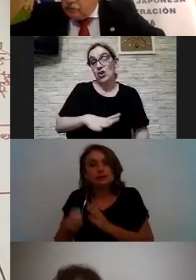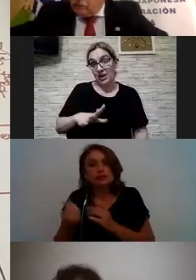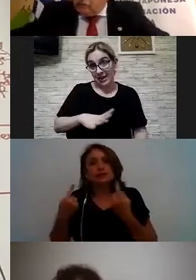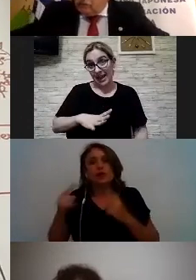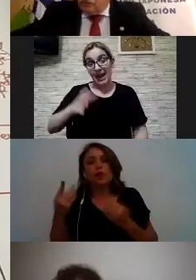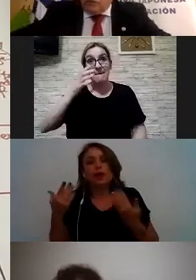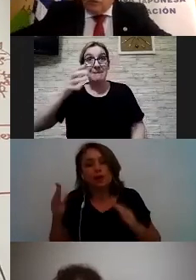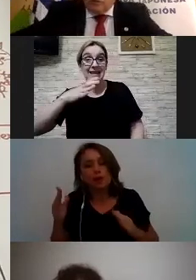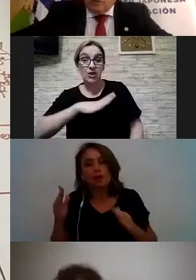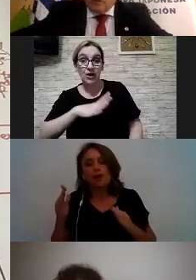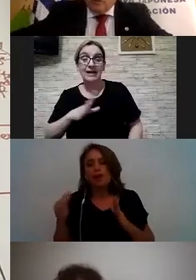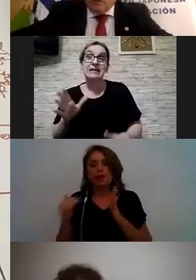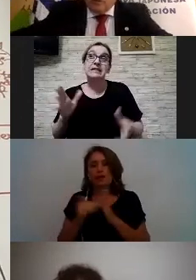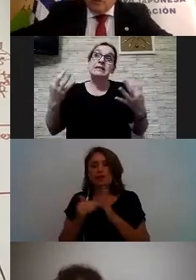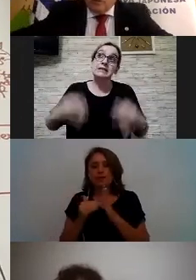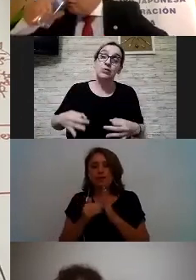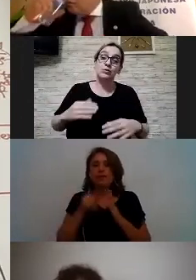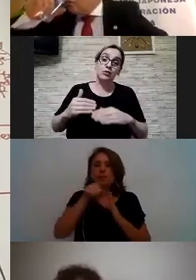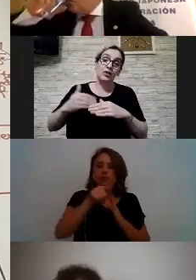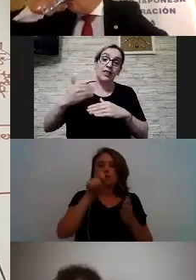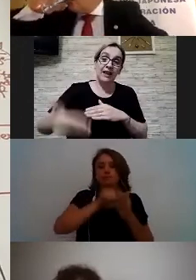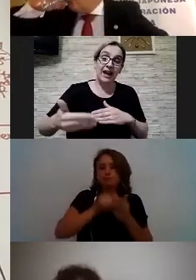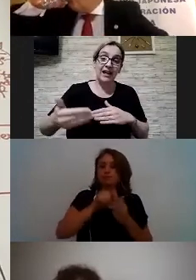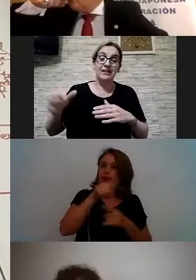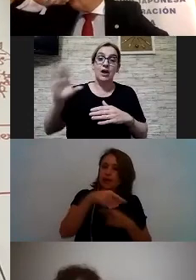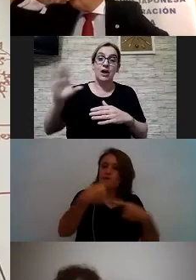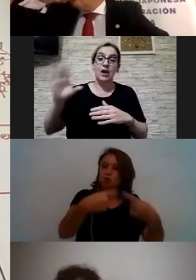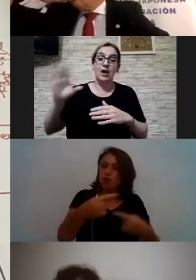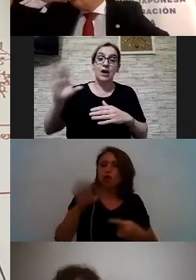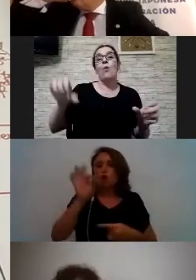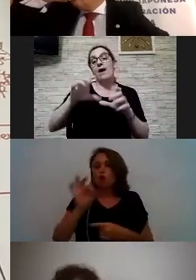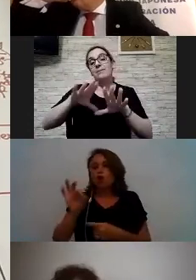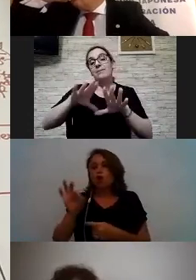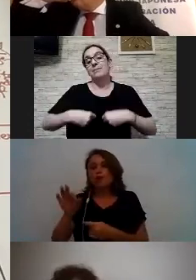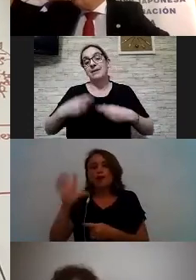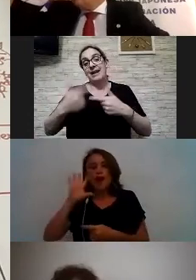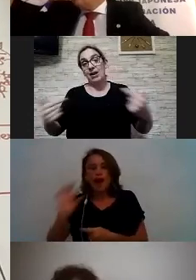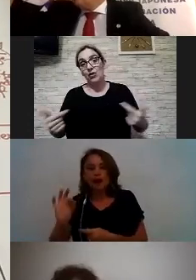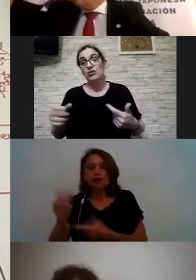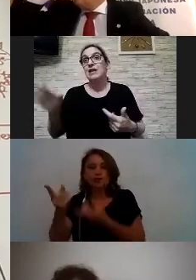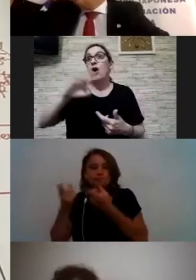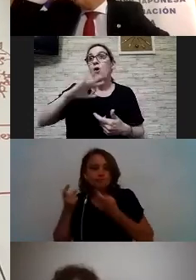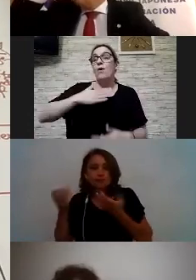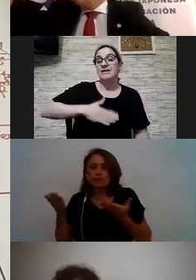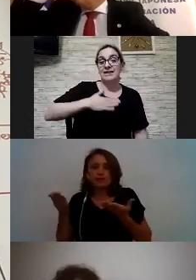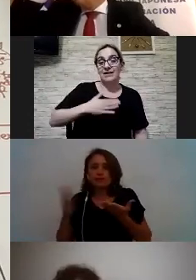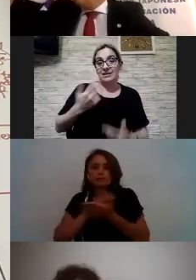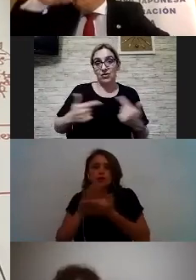caso de llevar adelante tal actividad o para adquirir tal recurso o para satisfacer tal necesidad ¿sí?